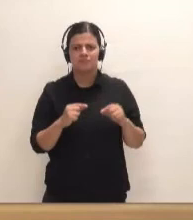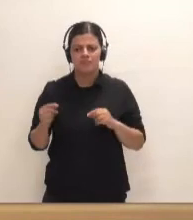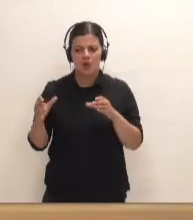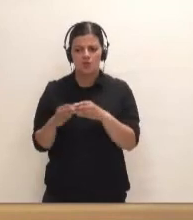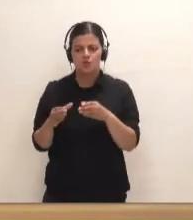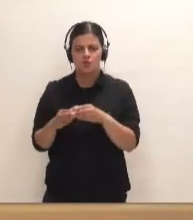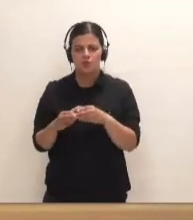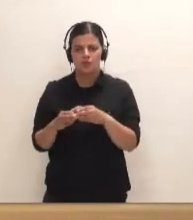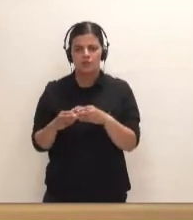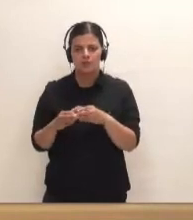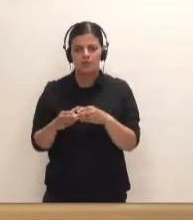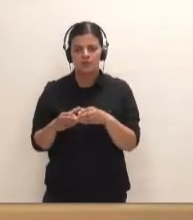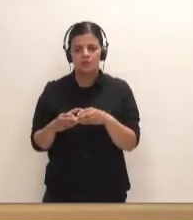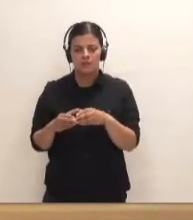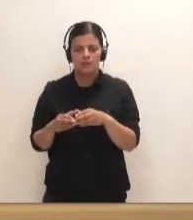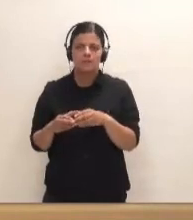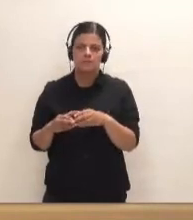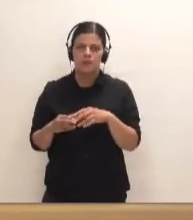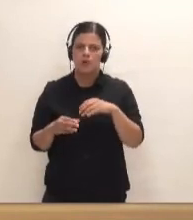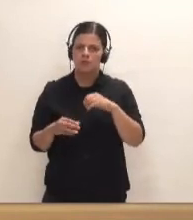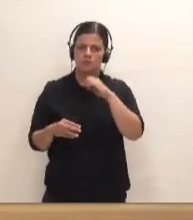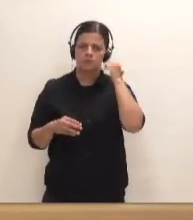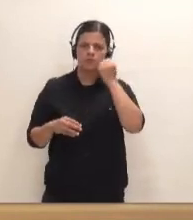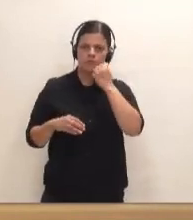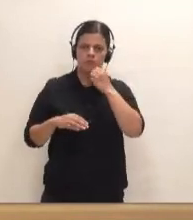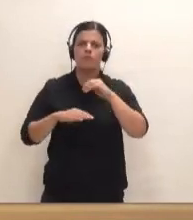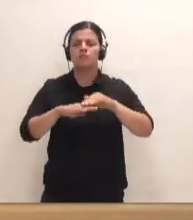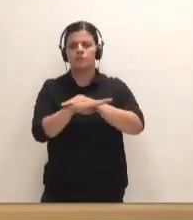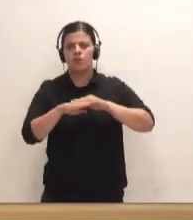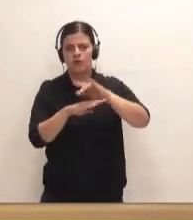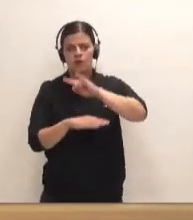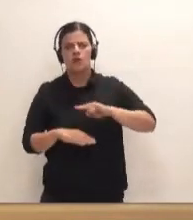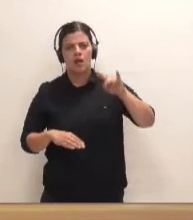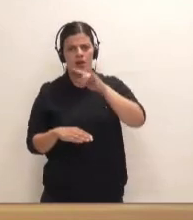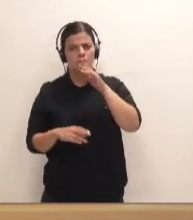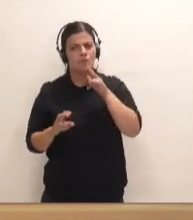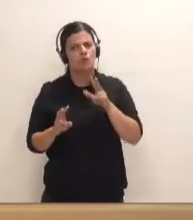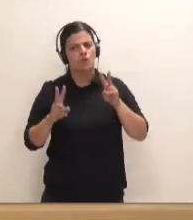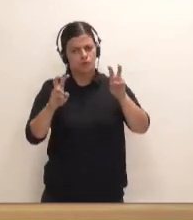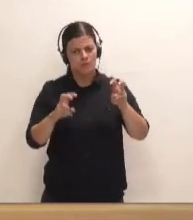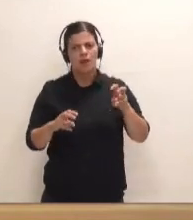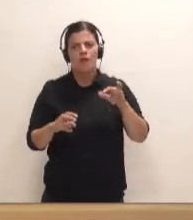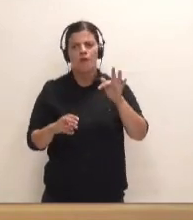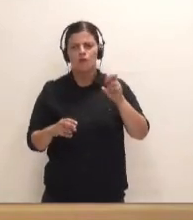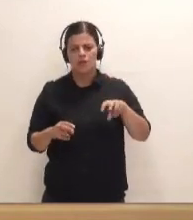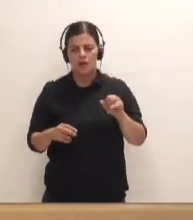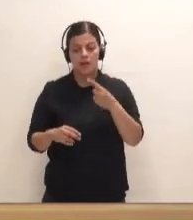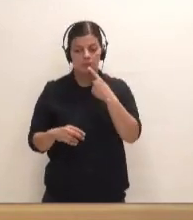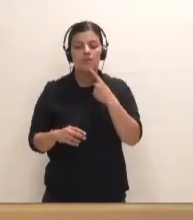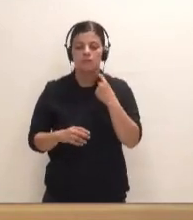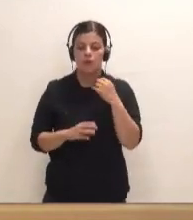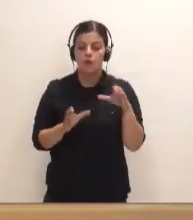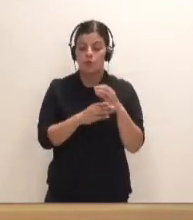le reprochaba al Gobierno de Canarias sobre Alfonsalía y temió que las contradicciones de los grupos que apoyan al Ejecutivo